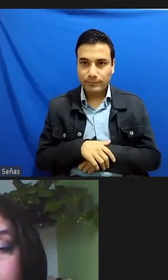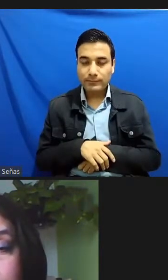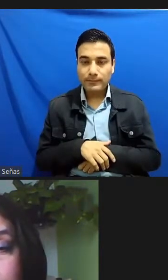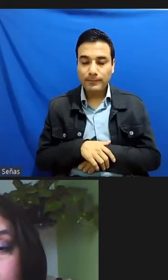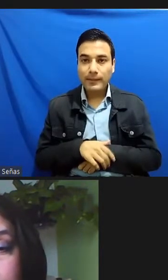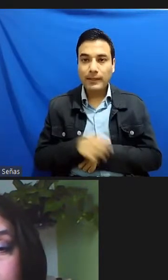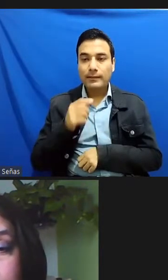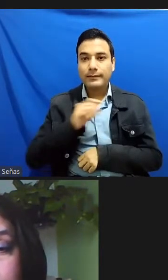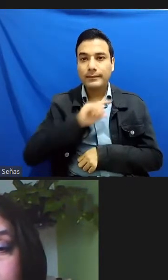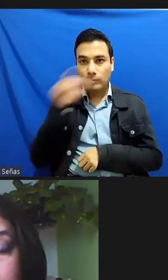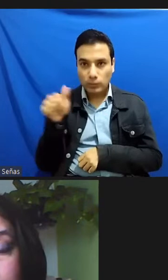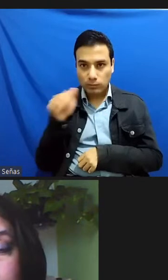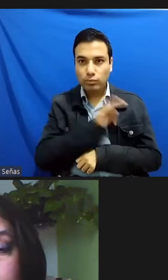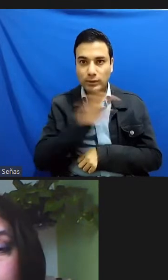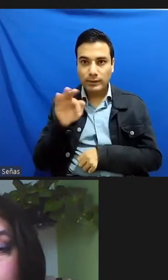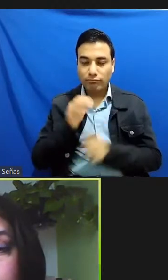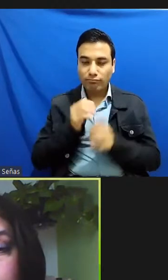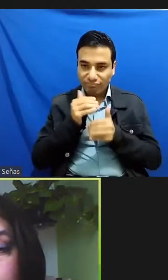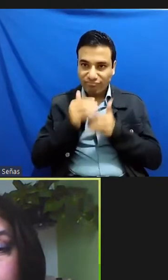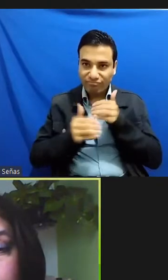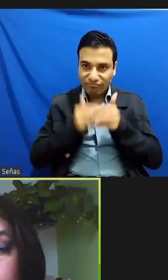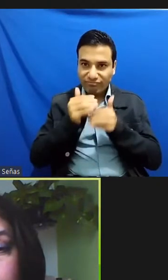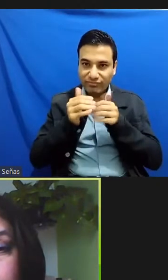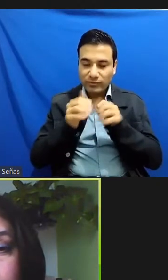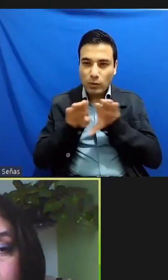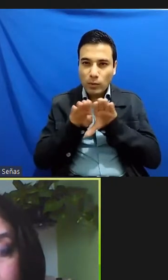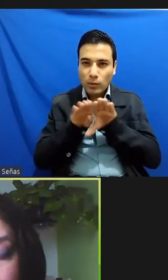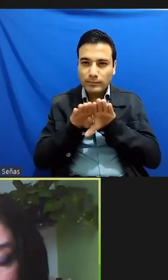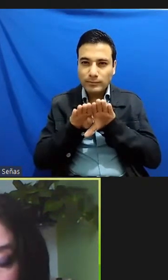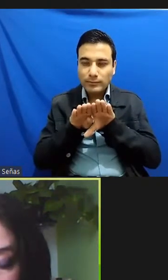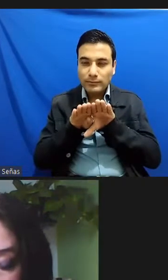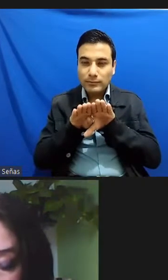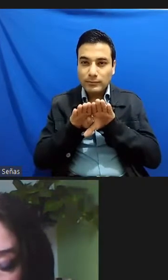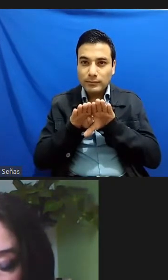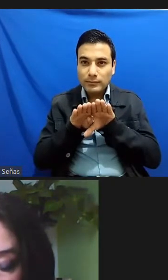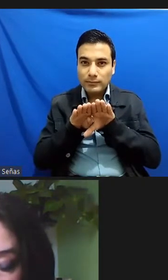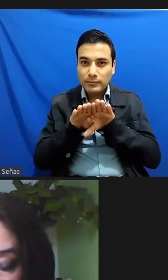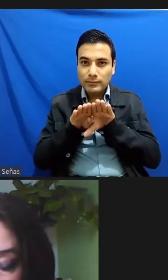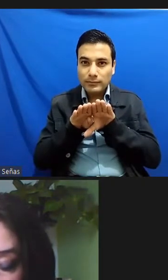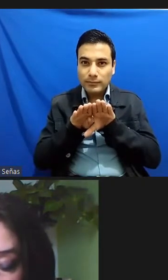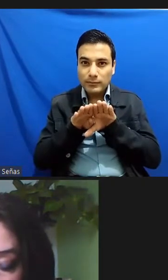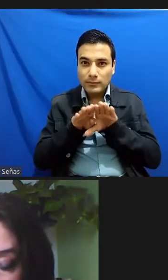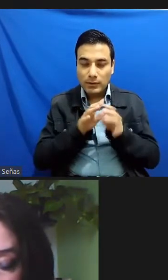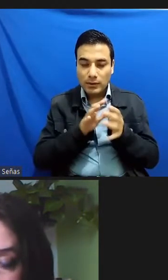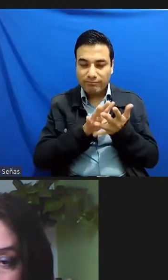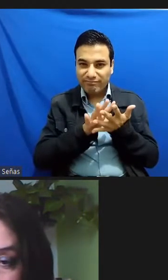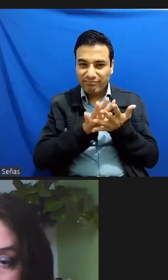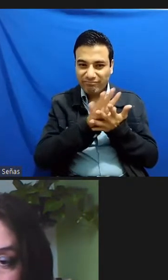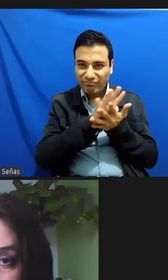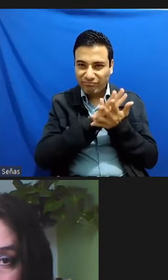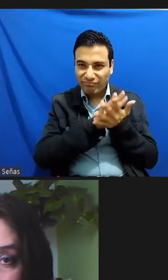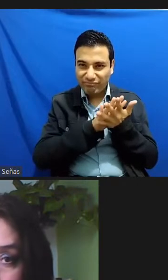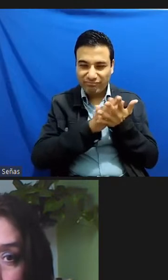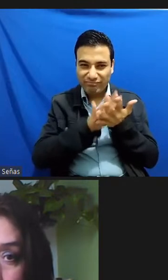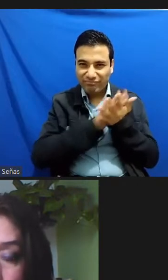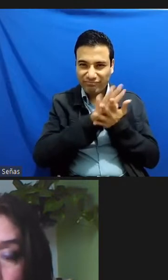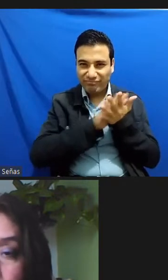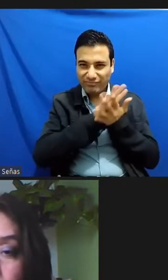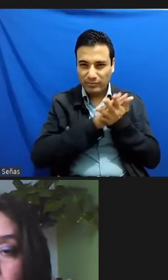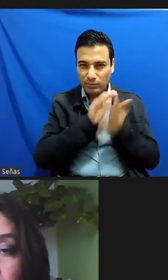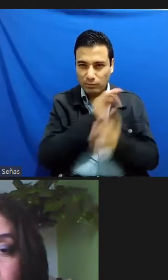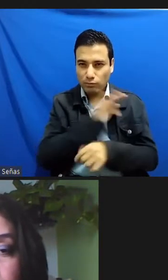adelante un proceso de exterminio social masivo y oficializado y